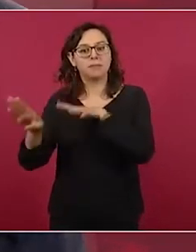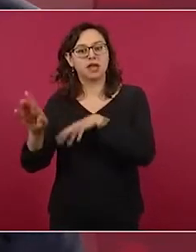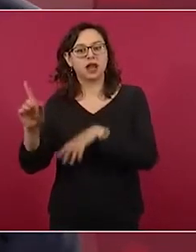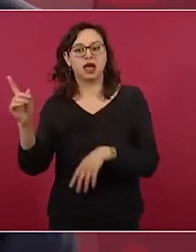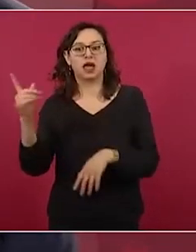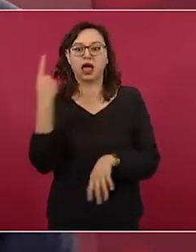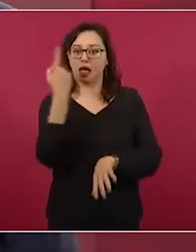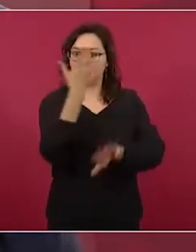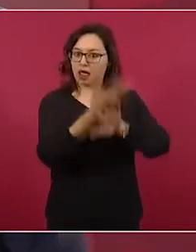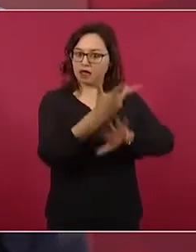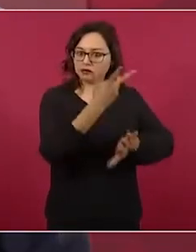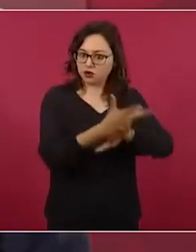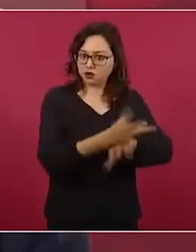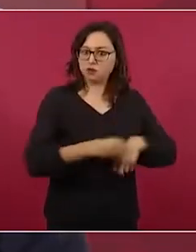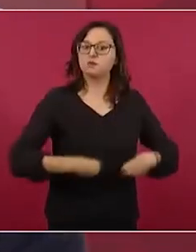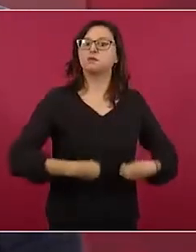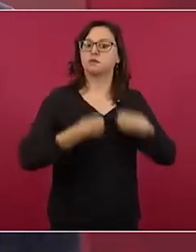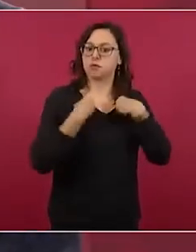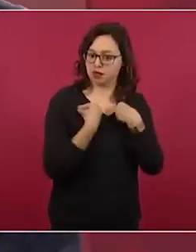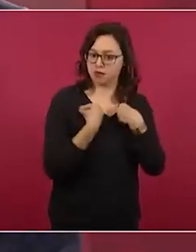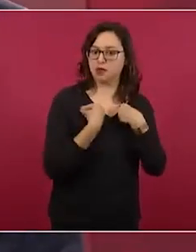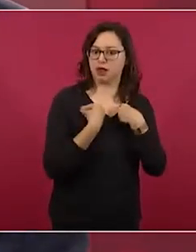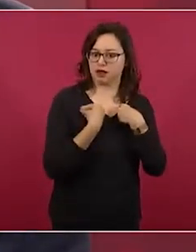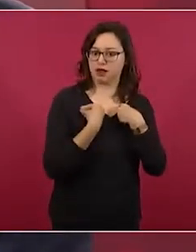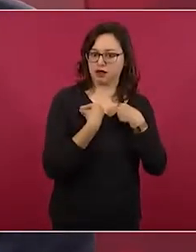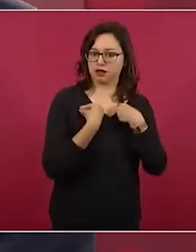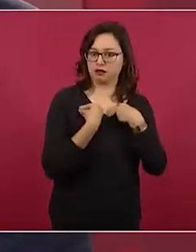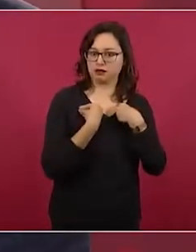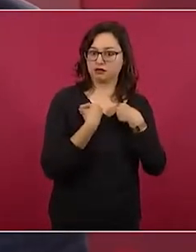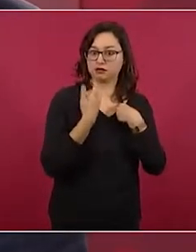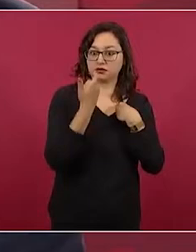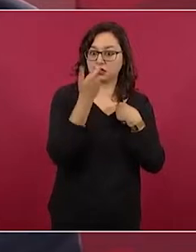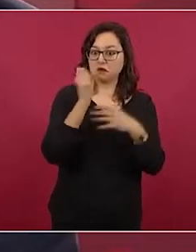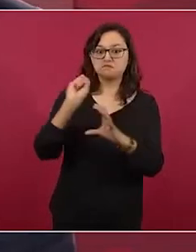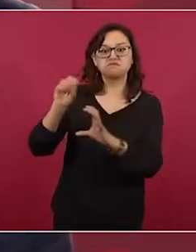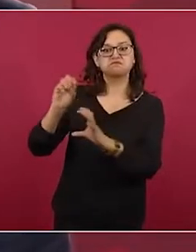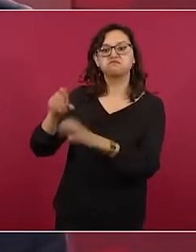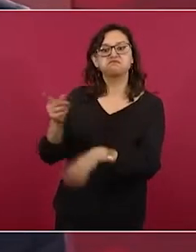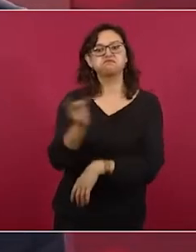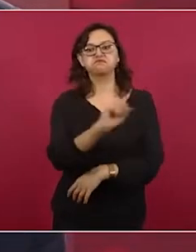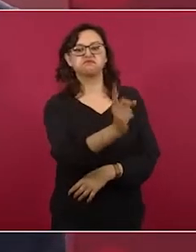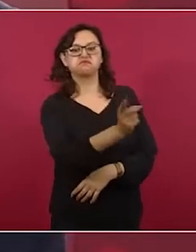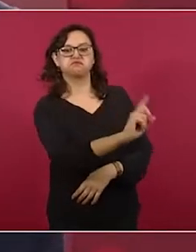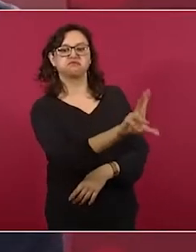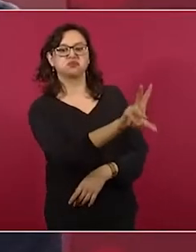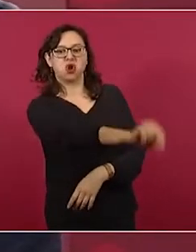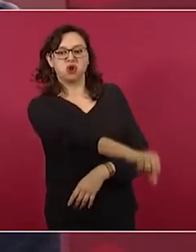sus familias en Cuba?